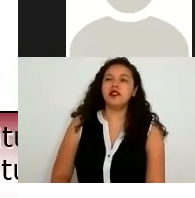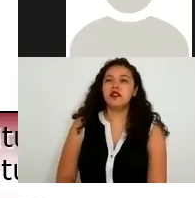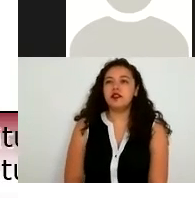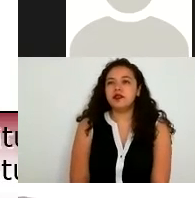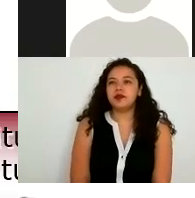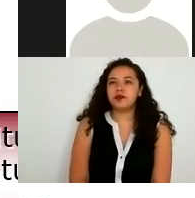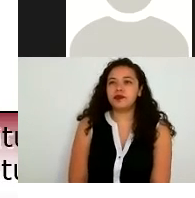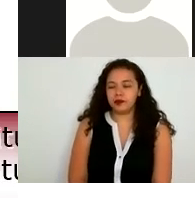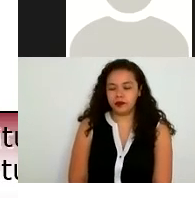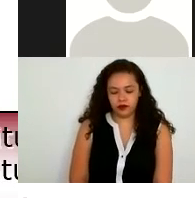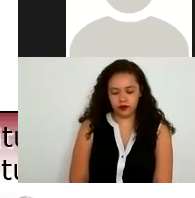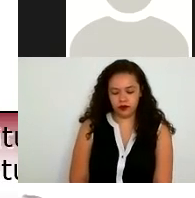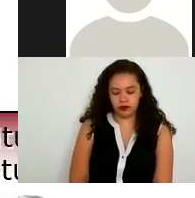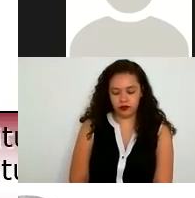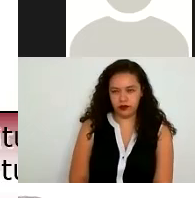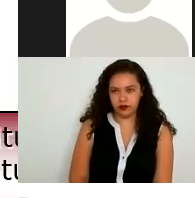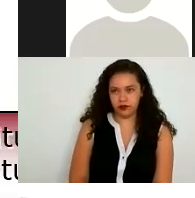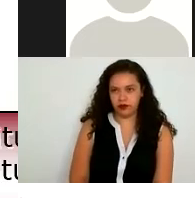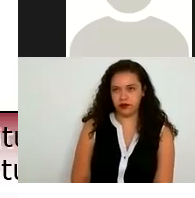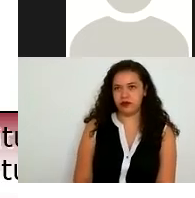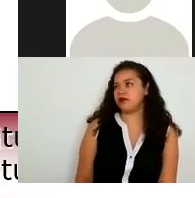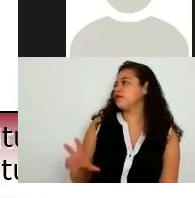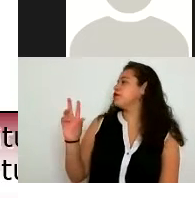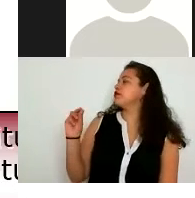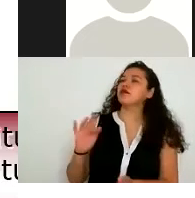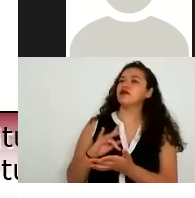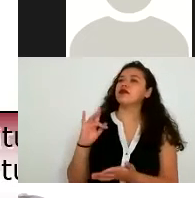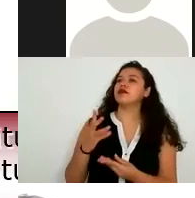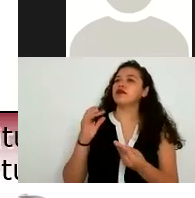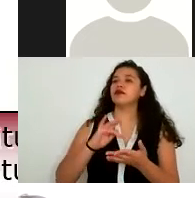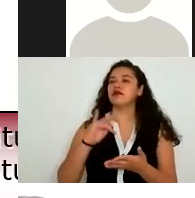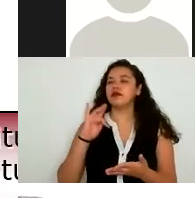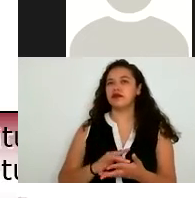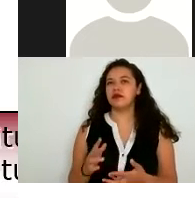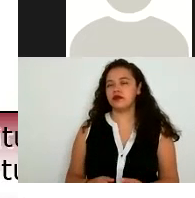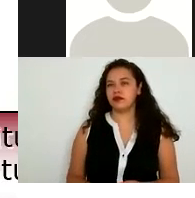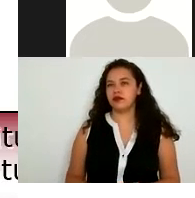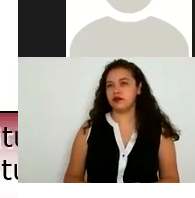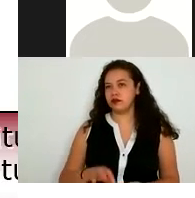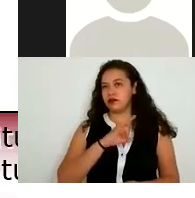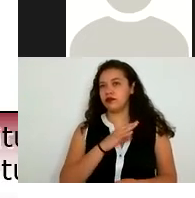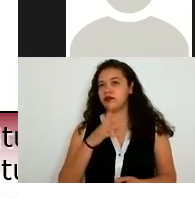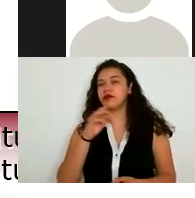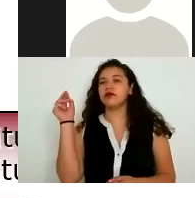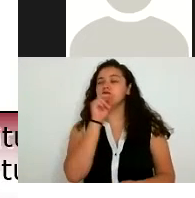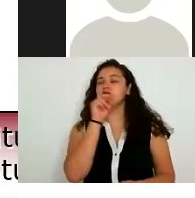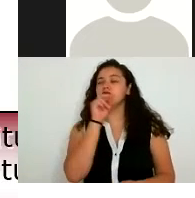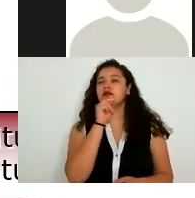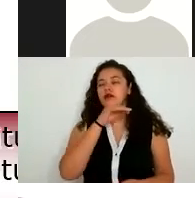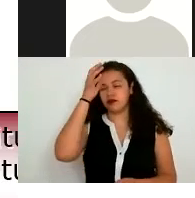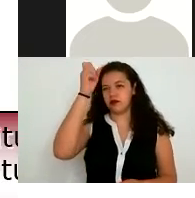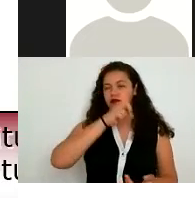no gracias muchas gracias entonces si me permiten vamos a ver rápidamente el concepto de los derechos ARCO